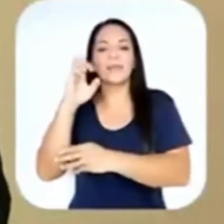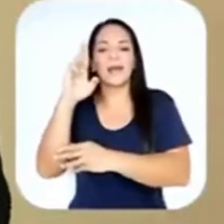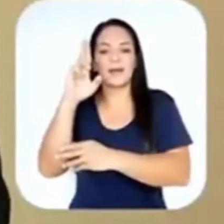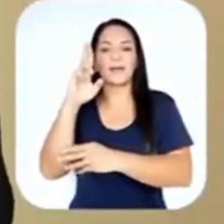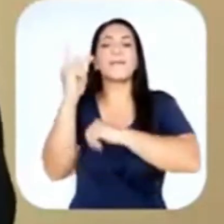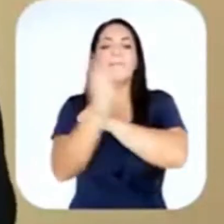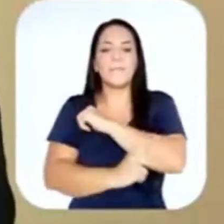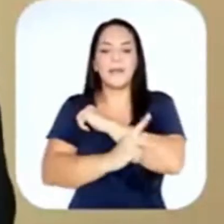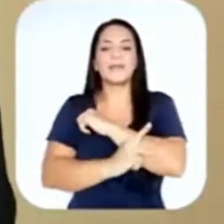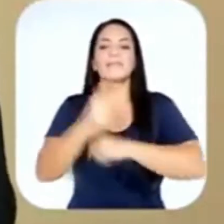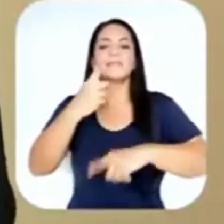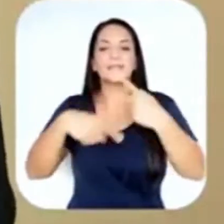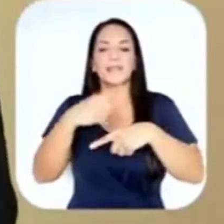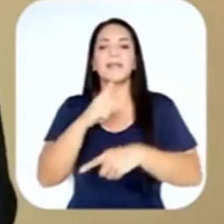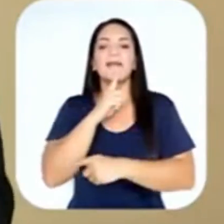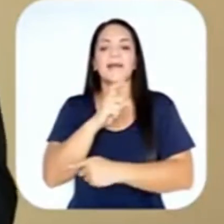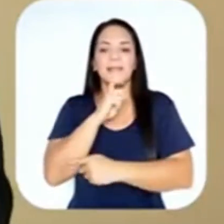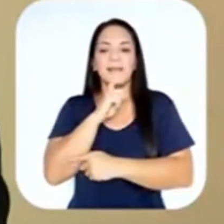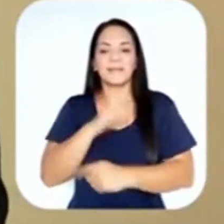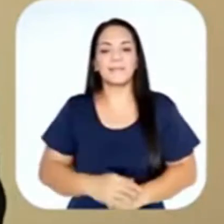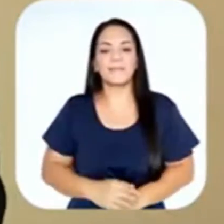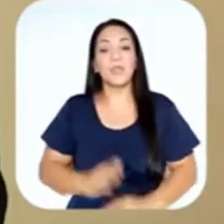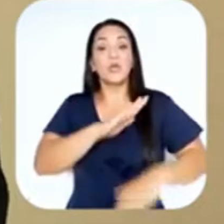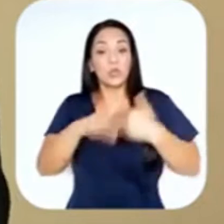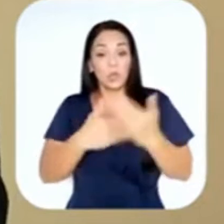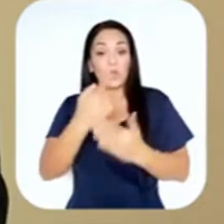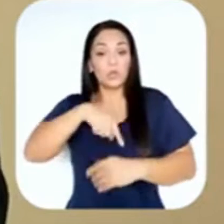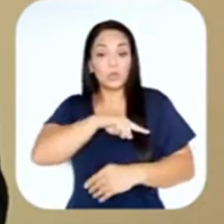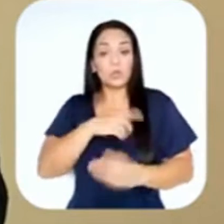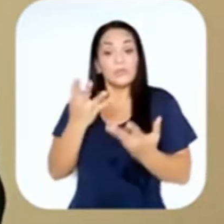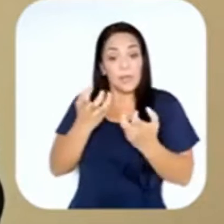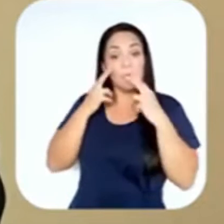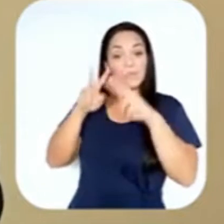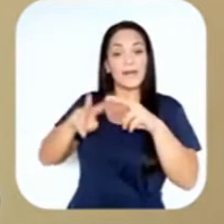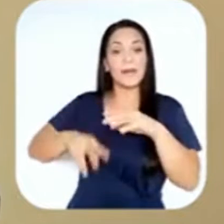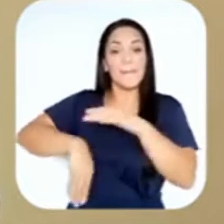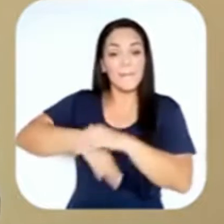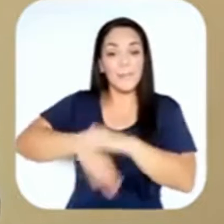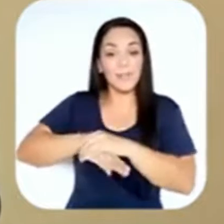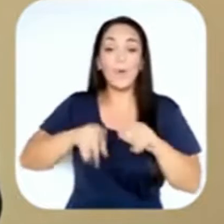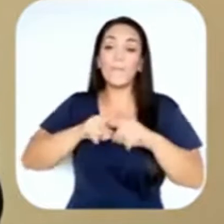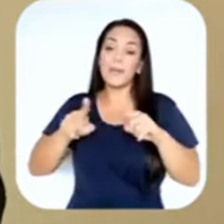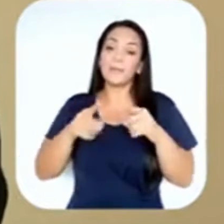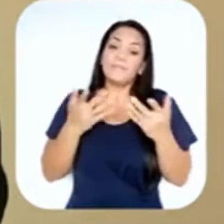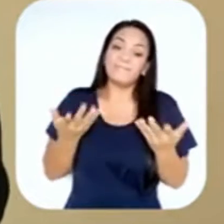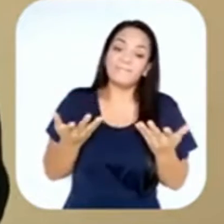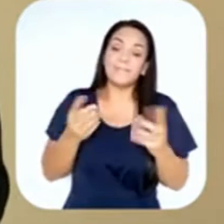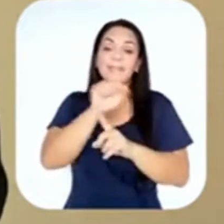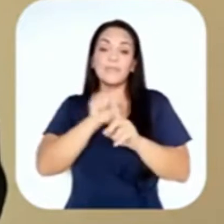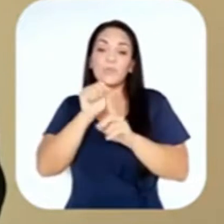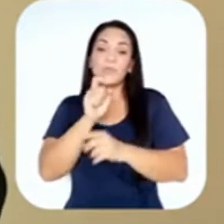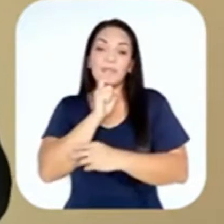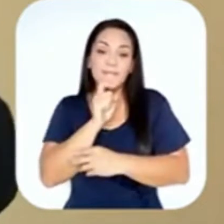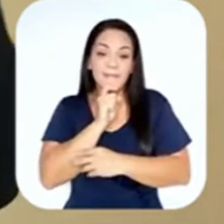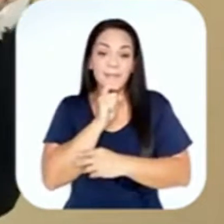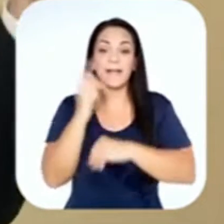todos queremos ver ese partido, pero el país está en una situación compleja. Dar